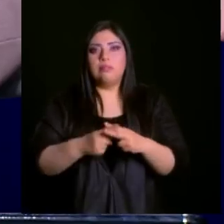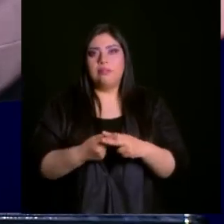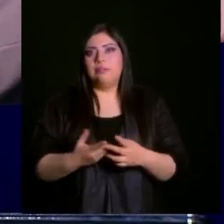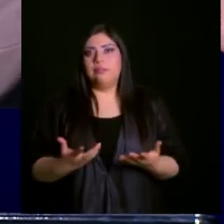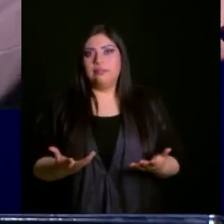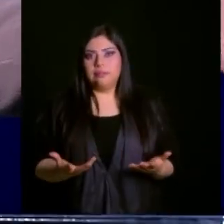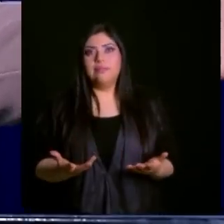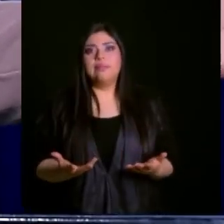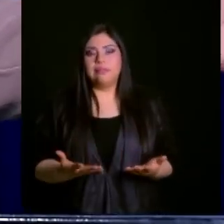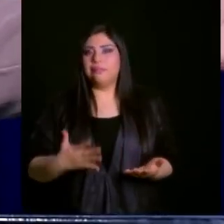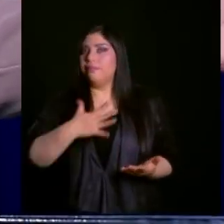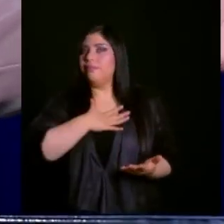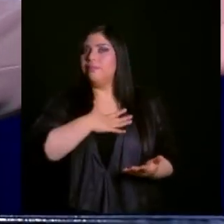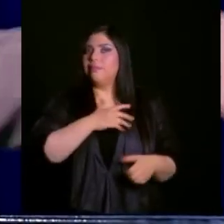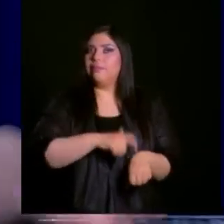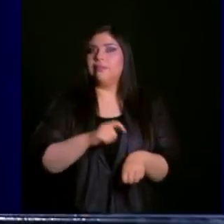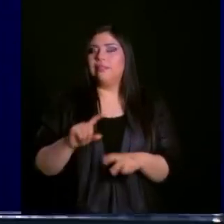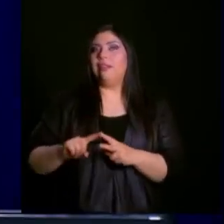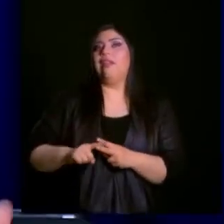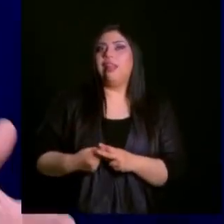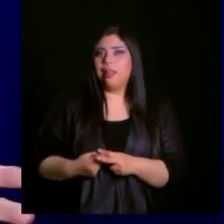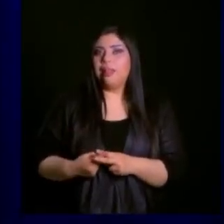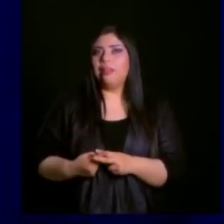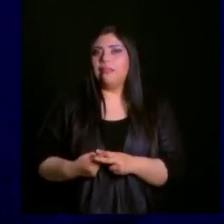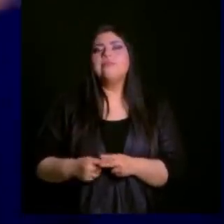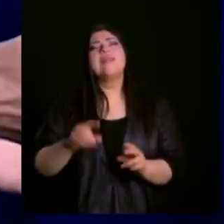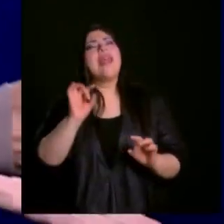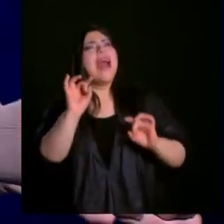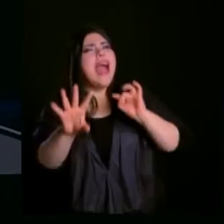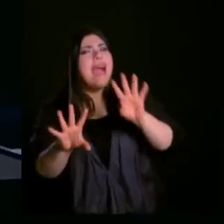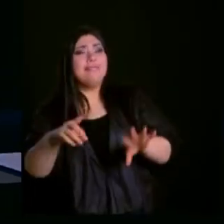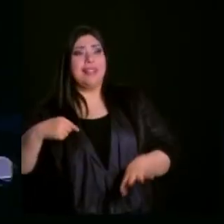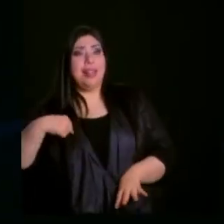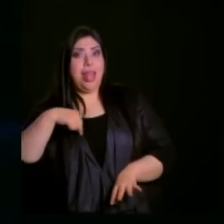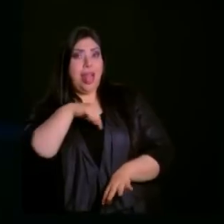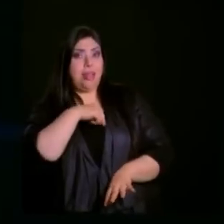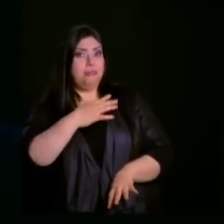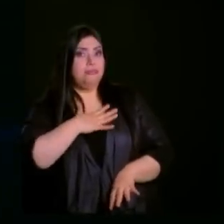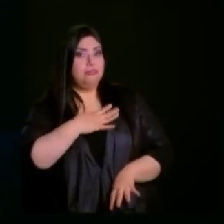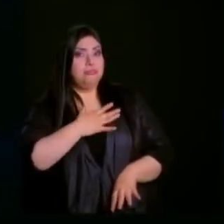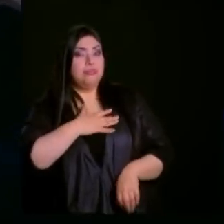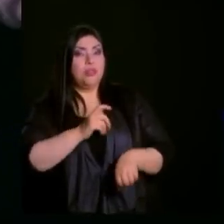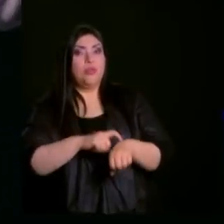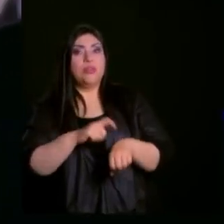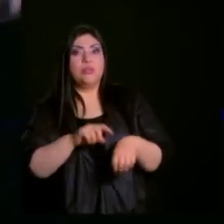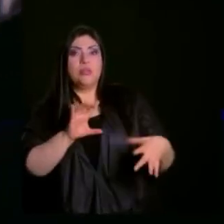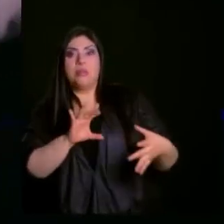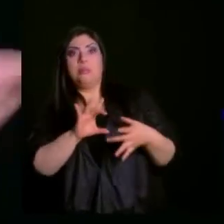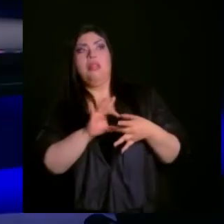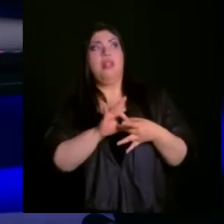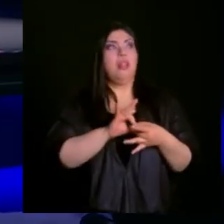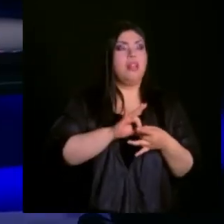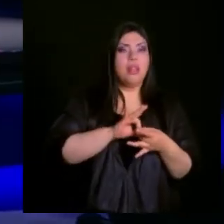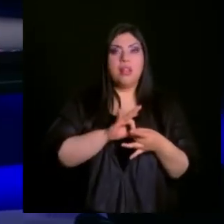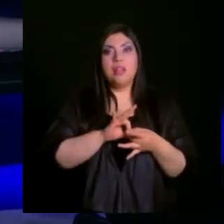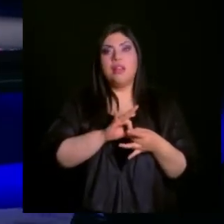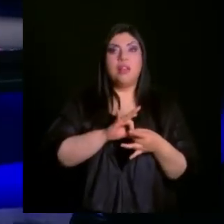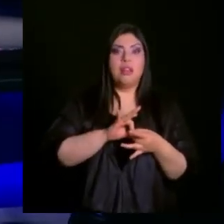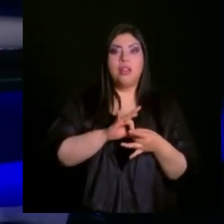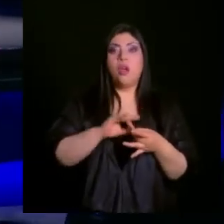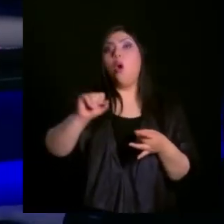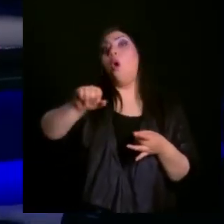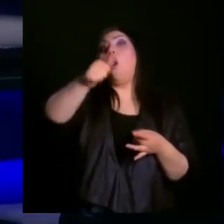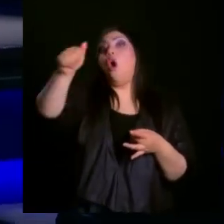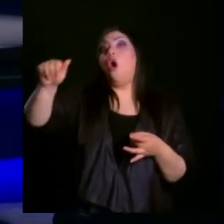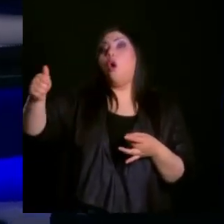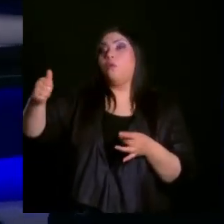¿Me estoy explicando? A veces nuestro tiempo está asociado al tiempo de algo más o al tiempo de